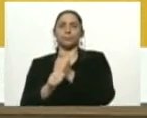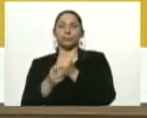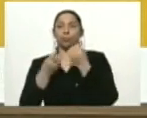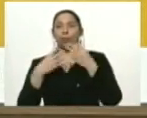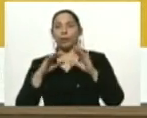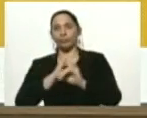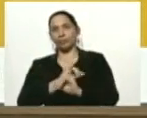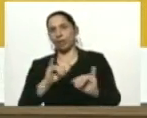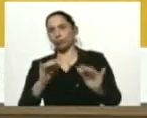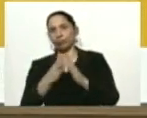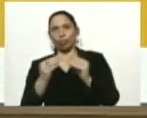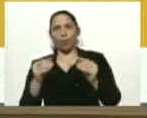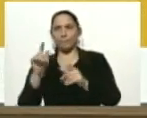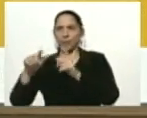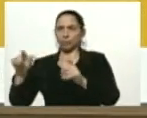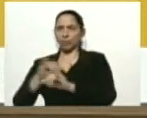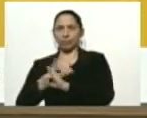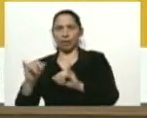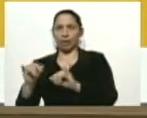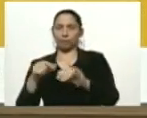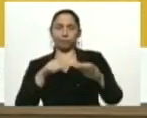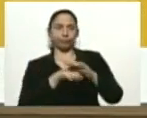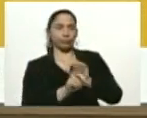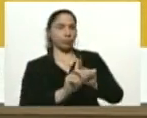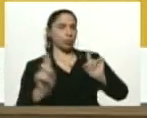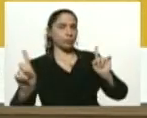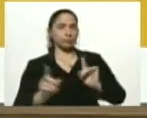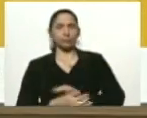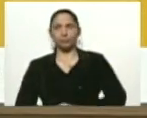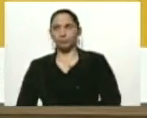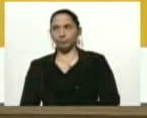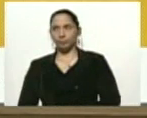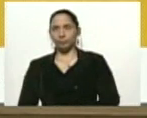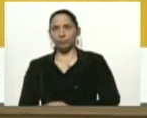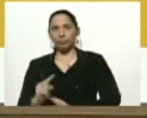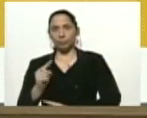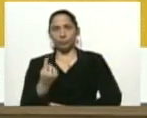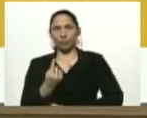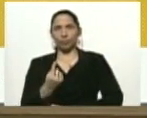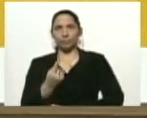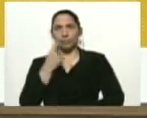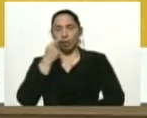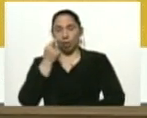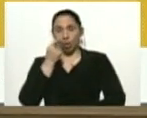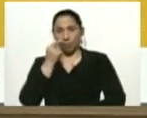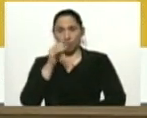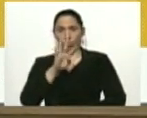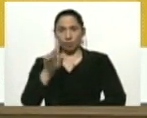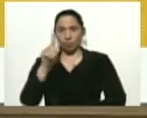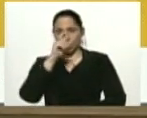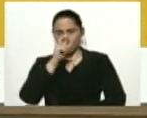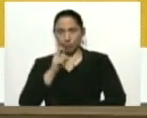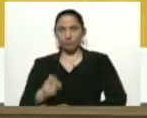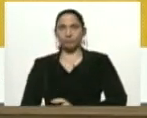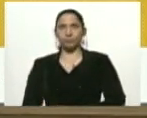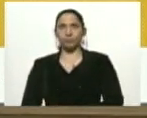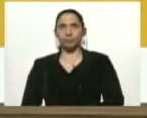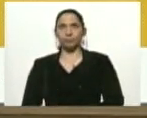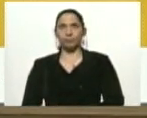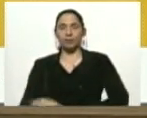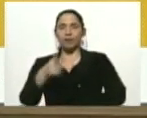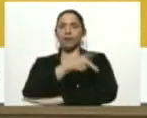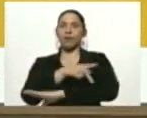bueno, ya todos estos casos fueron debidamente aislados. El primero de ellos es un hombre de 41 años, de la